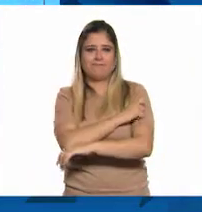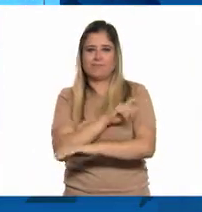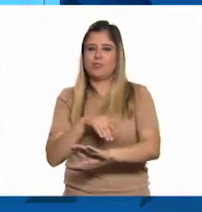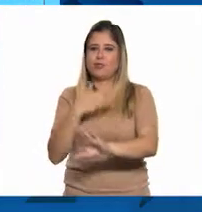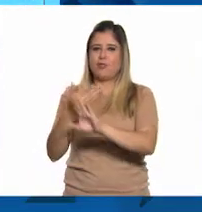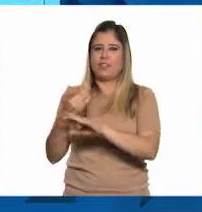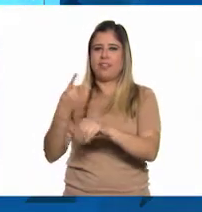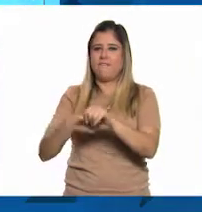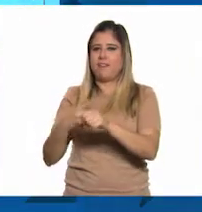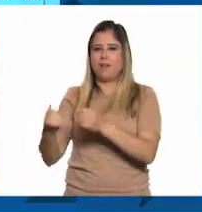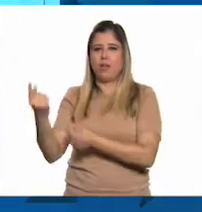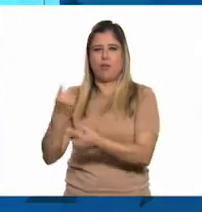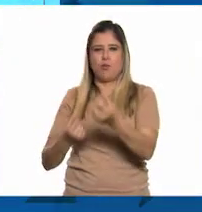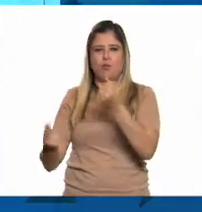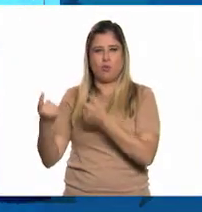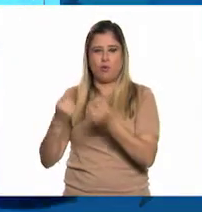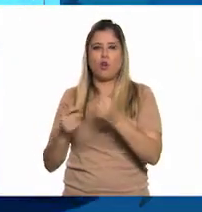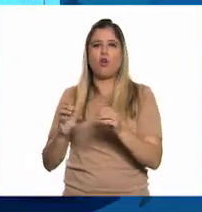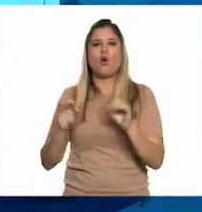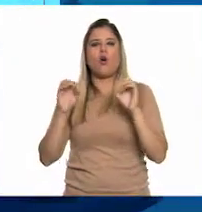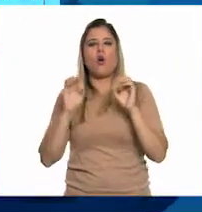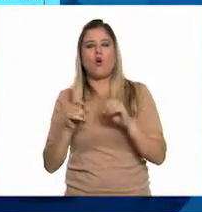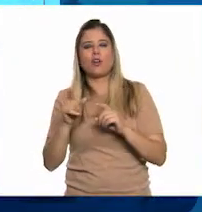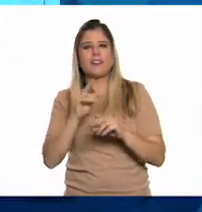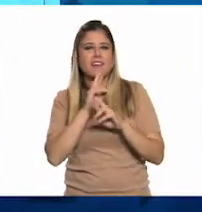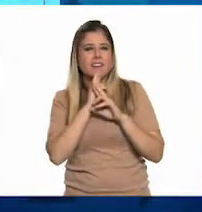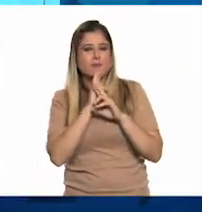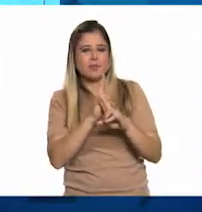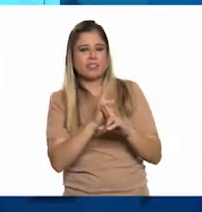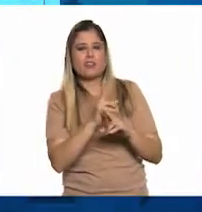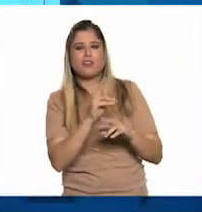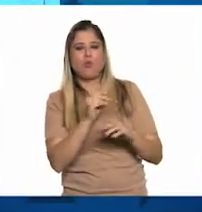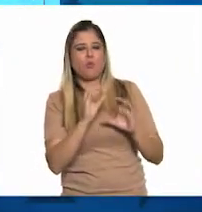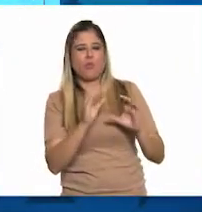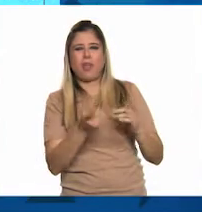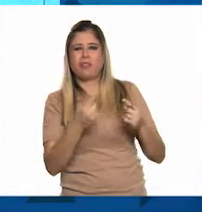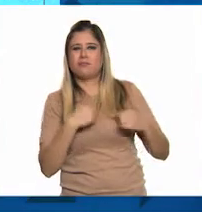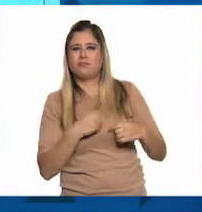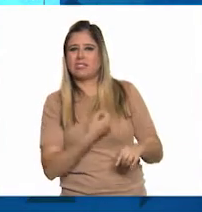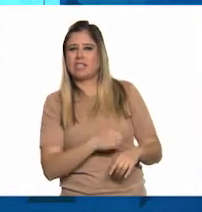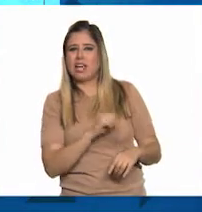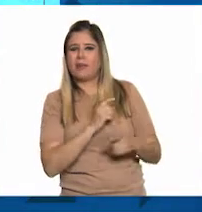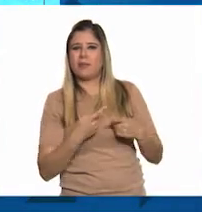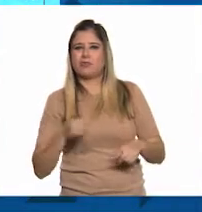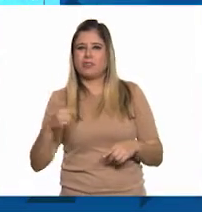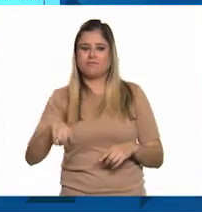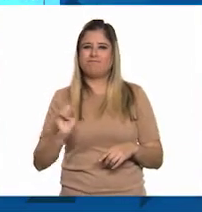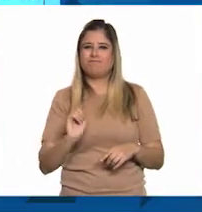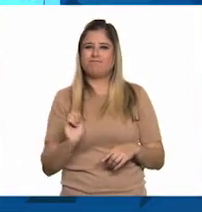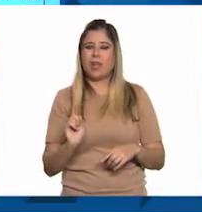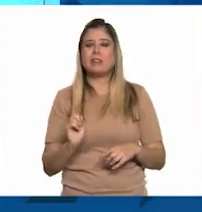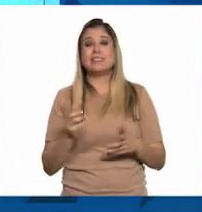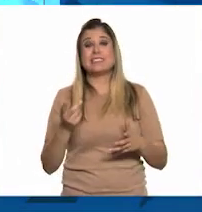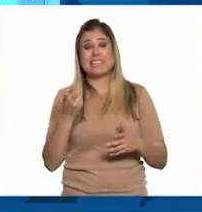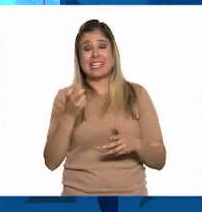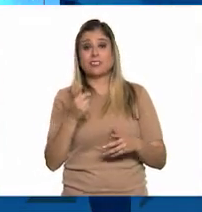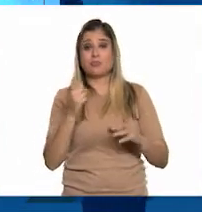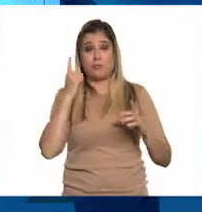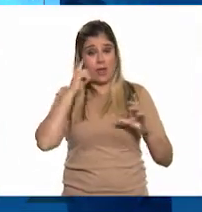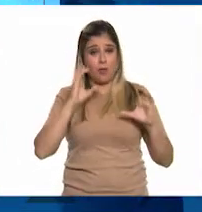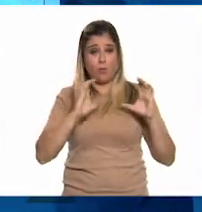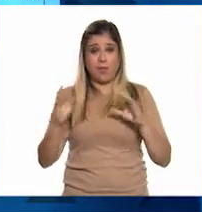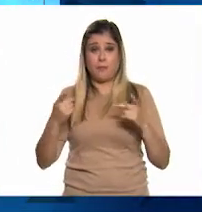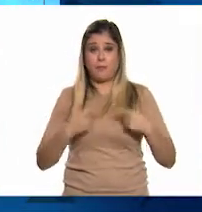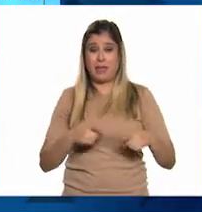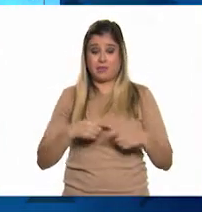determinadas enfermedades o su respuesta no las protege como a las personas sanas. Por lo tanto, la protección de esas